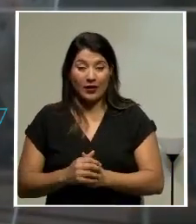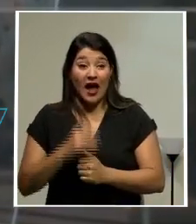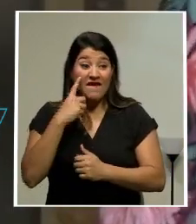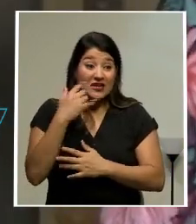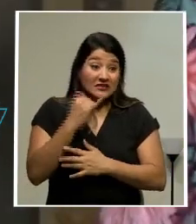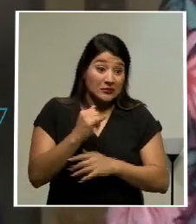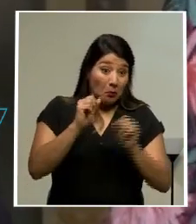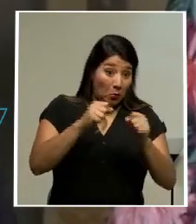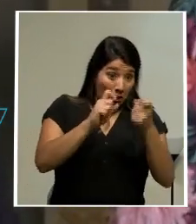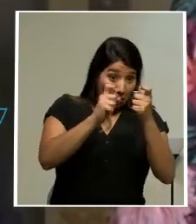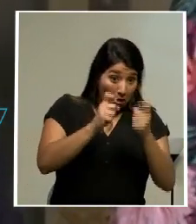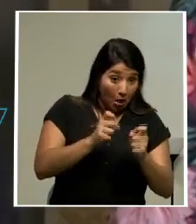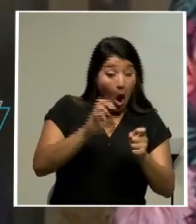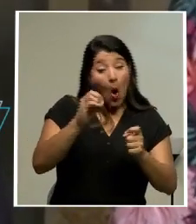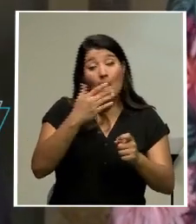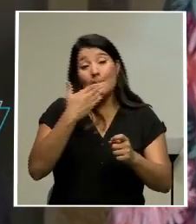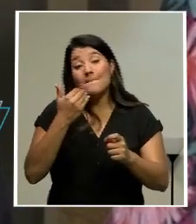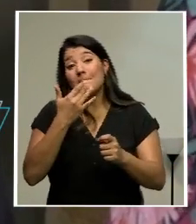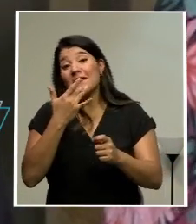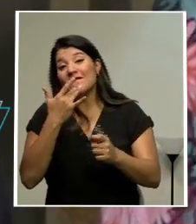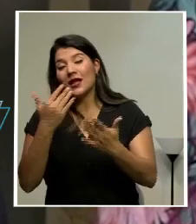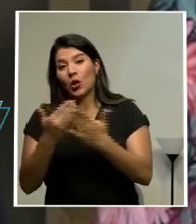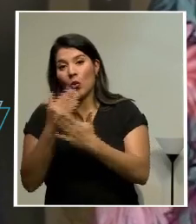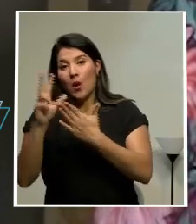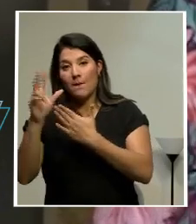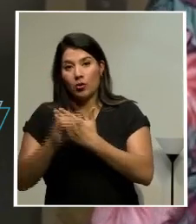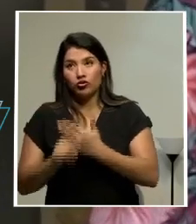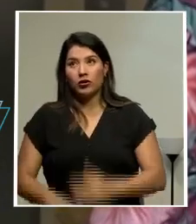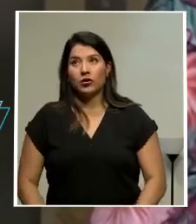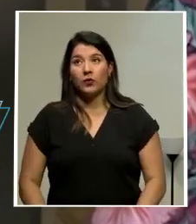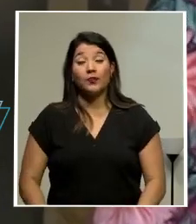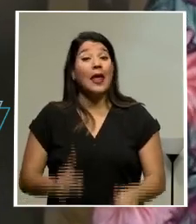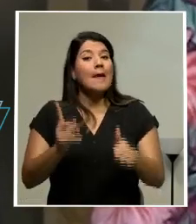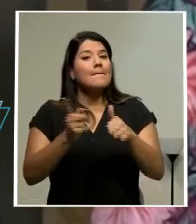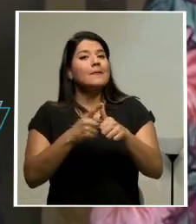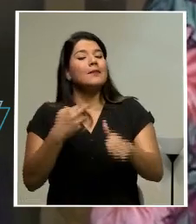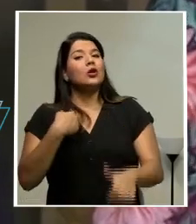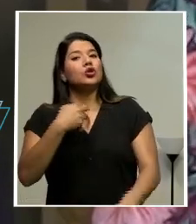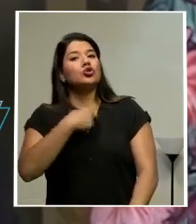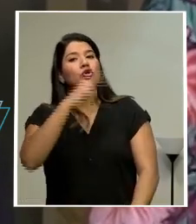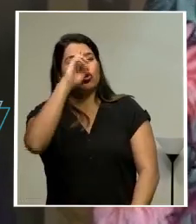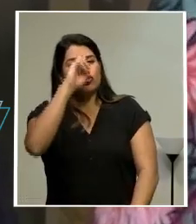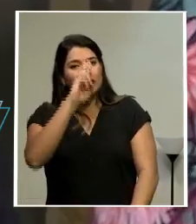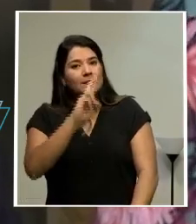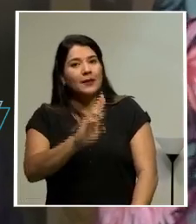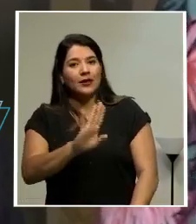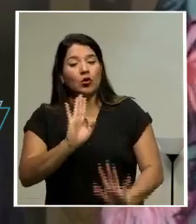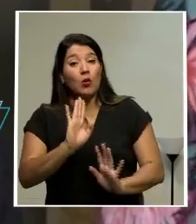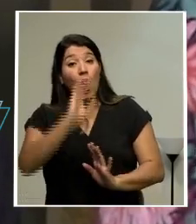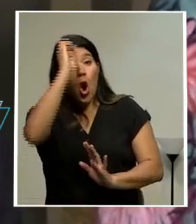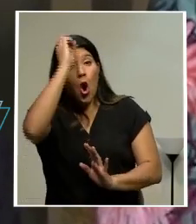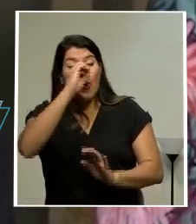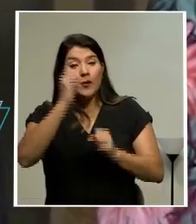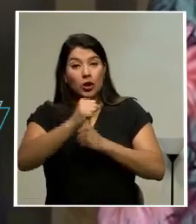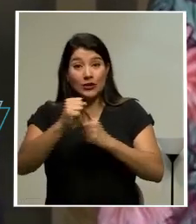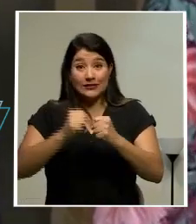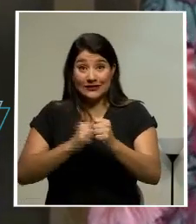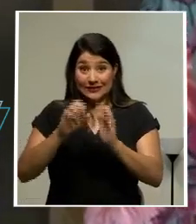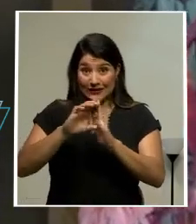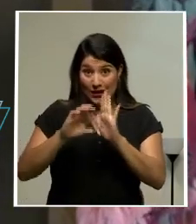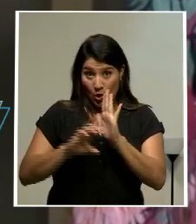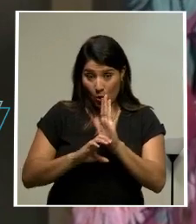Nosotros, en primer lugar, somos respetuosos del pronunciamiento de la sala constitucional.